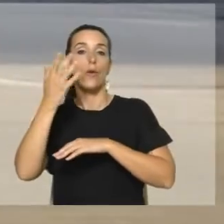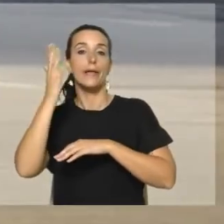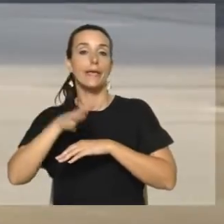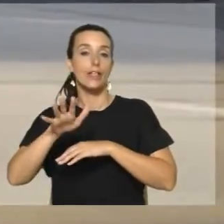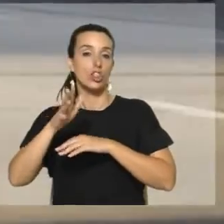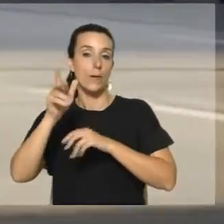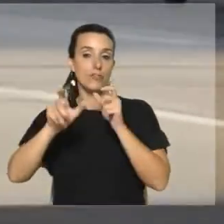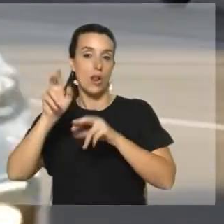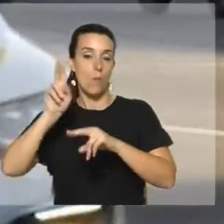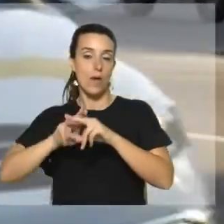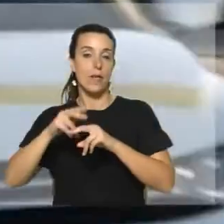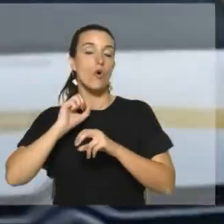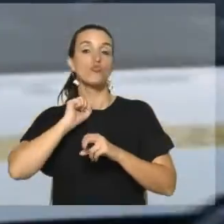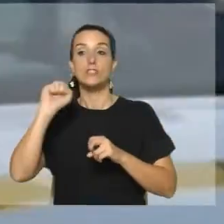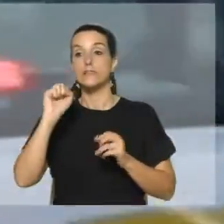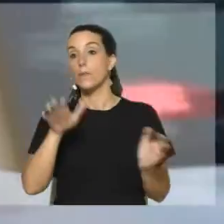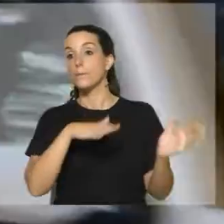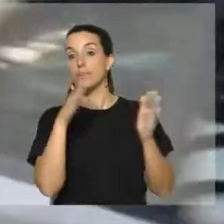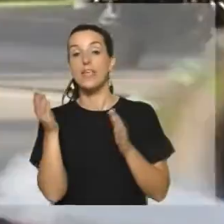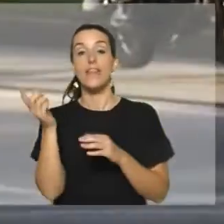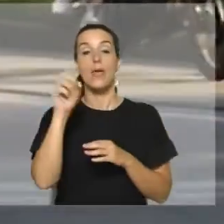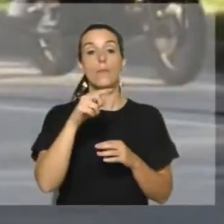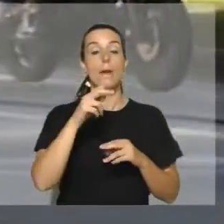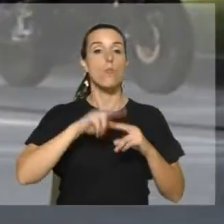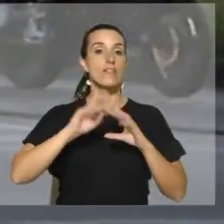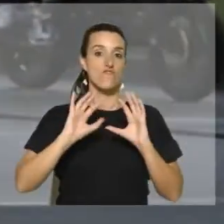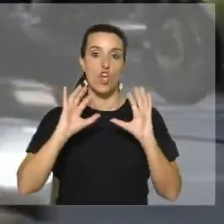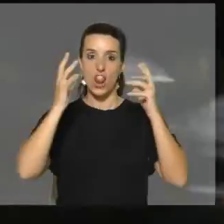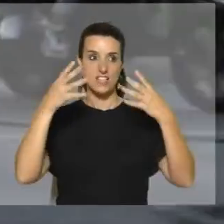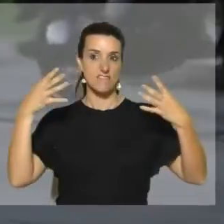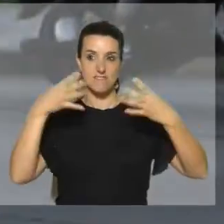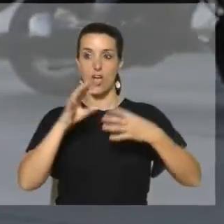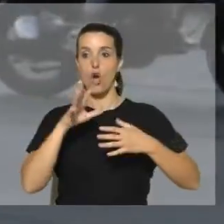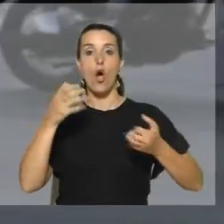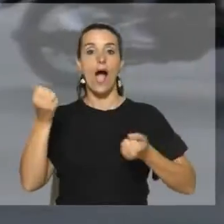total de fallecimientos en ese rango etario, seguido por las muertes violentas y los accidentes de transporte.